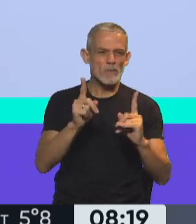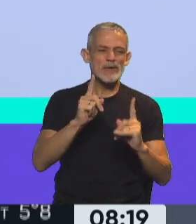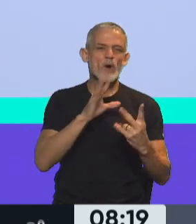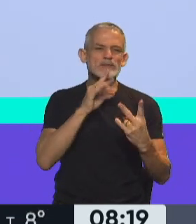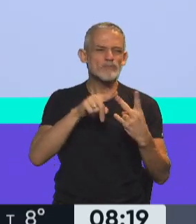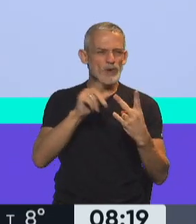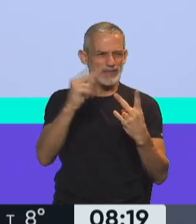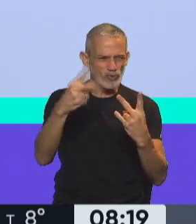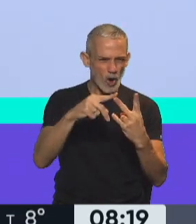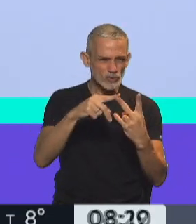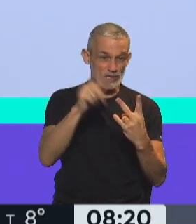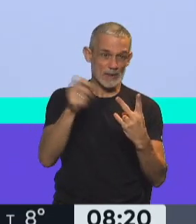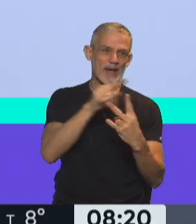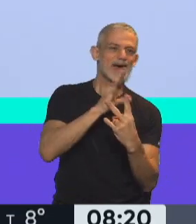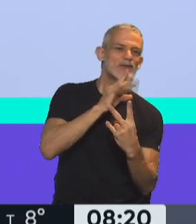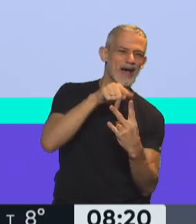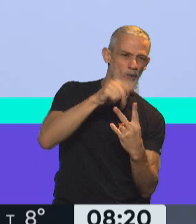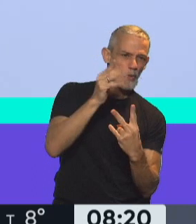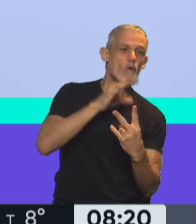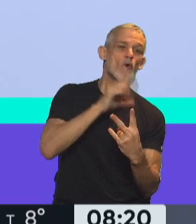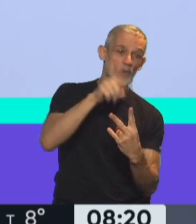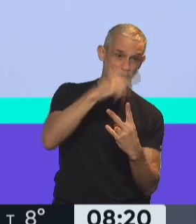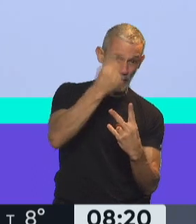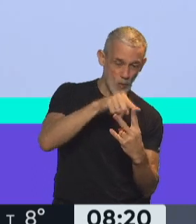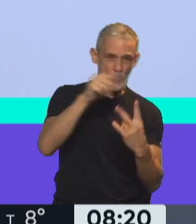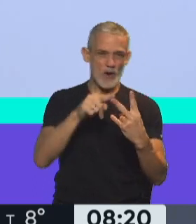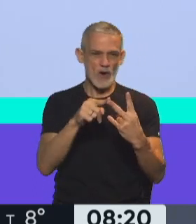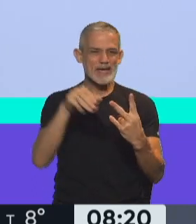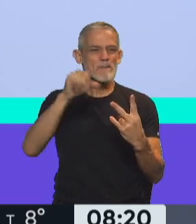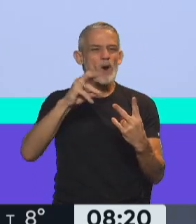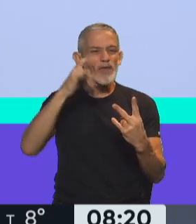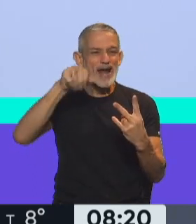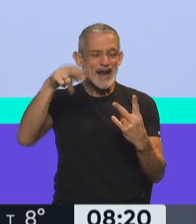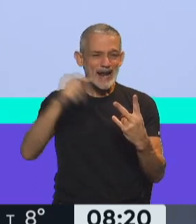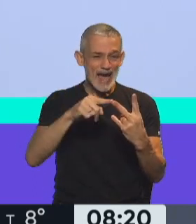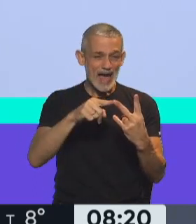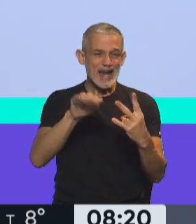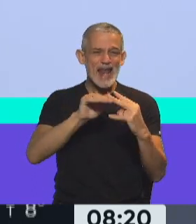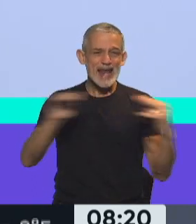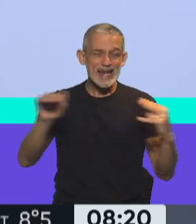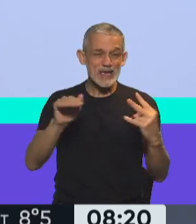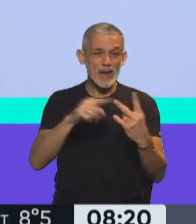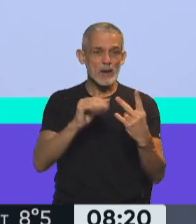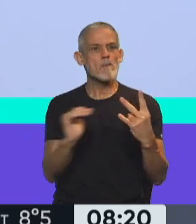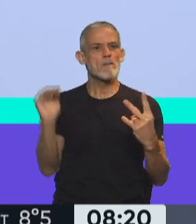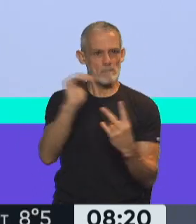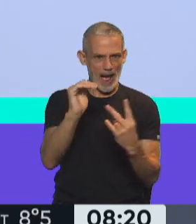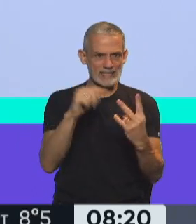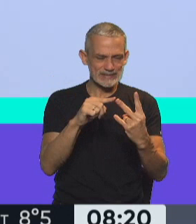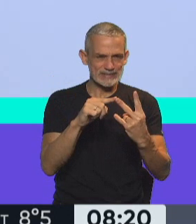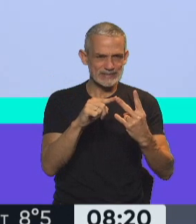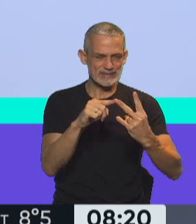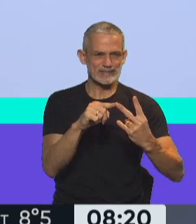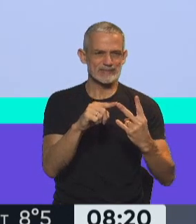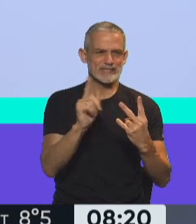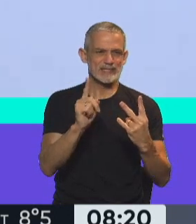Sputnik 2 en las personas que tenían Sputnik 1, y Moderna despierta un nivel de anticuerpos incluso superior a lo que